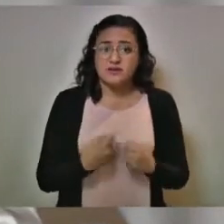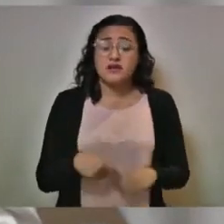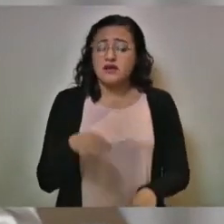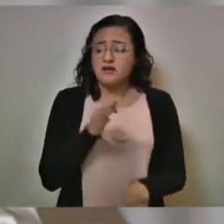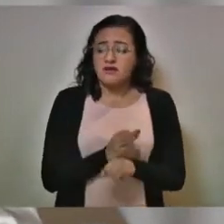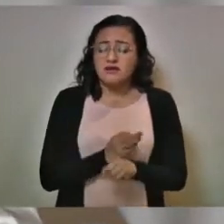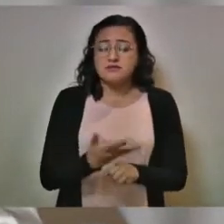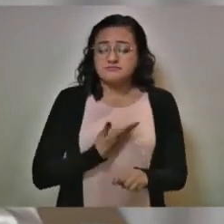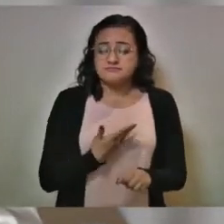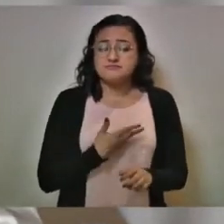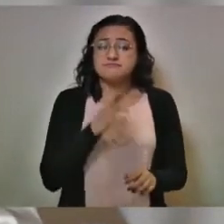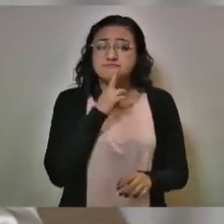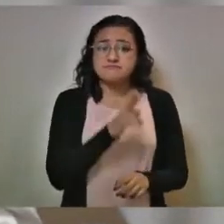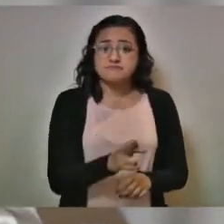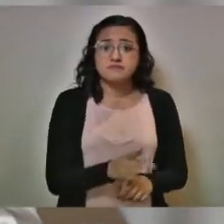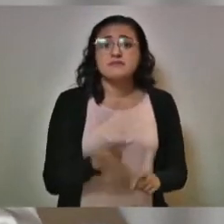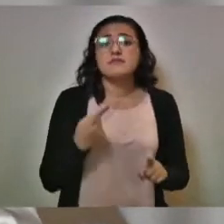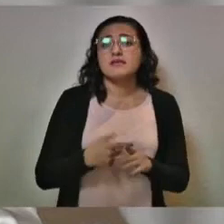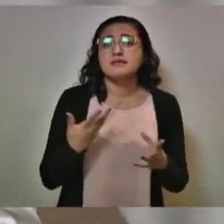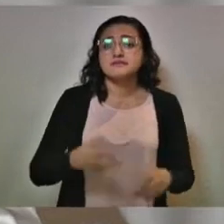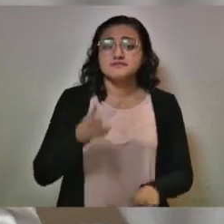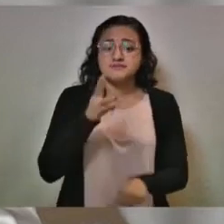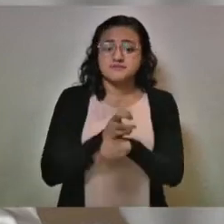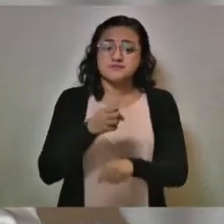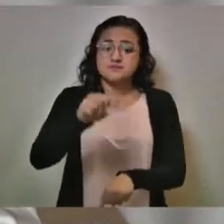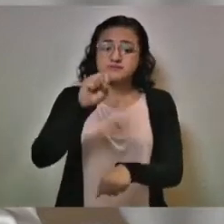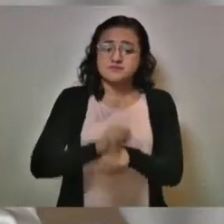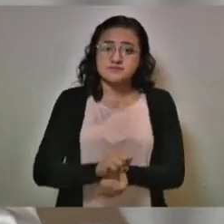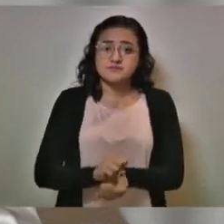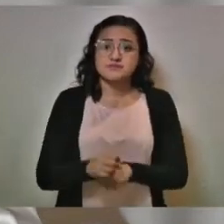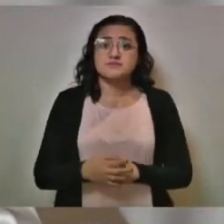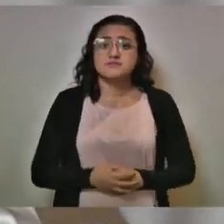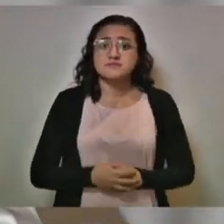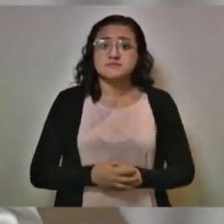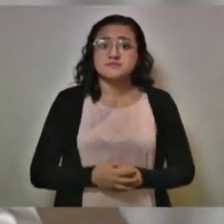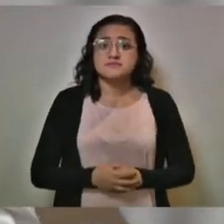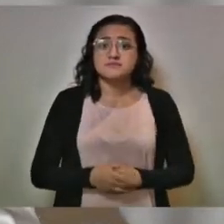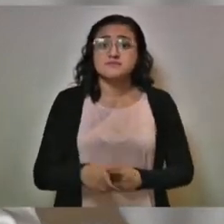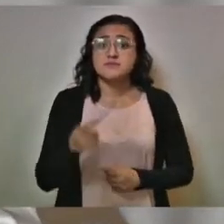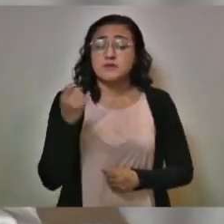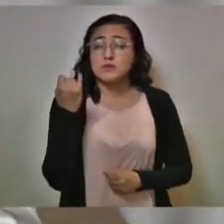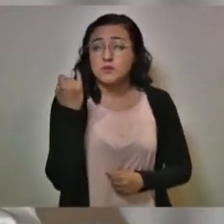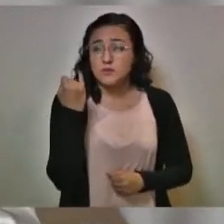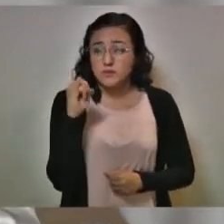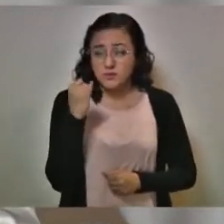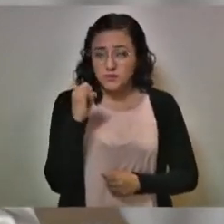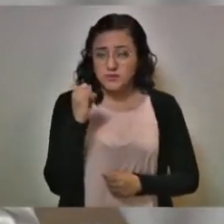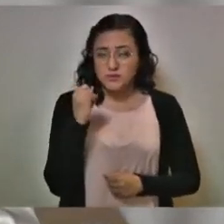proyección de que en la tercera semana de junio